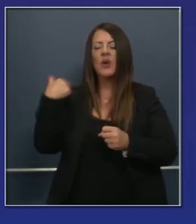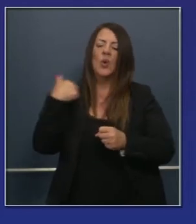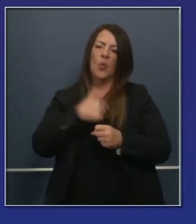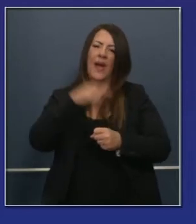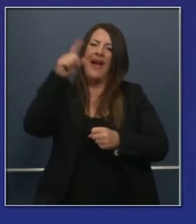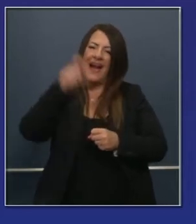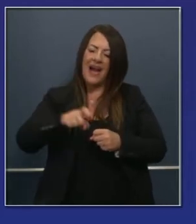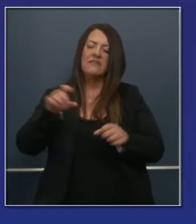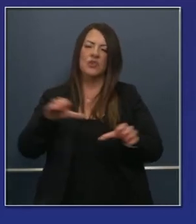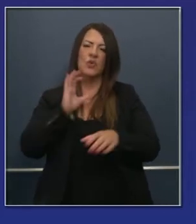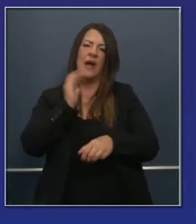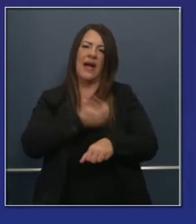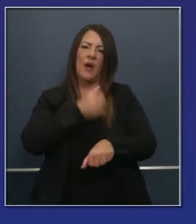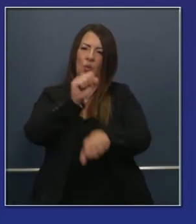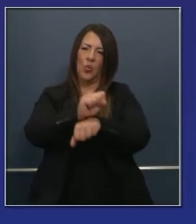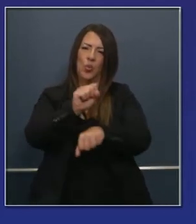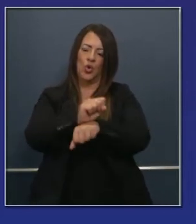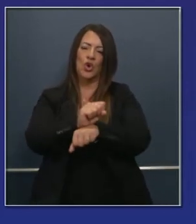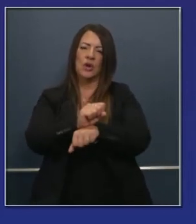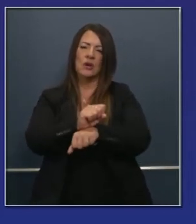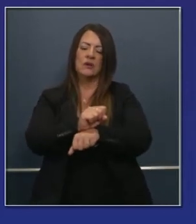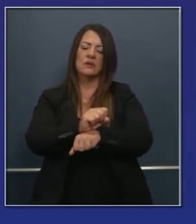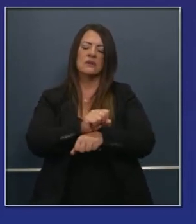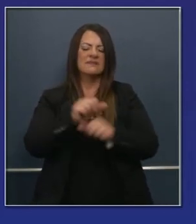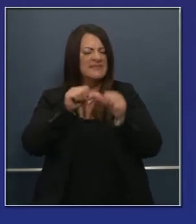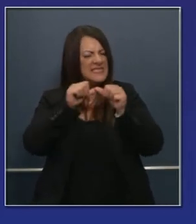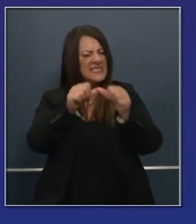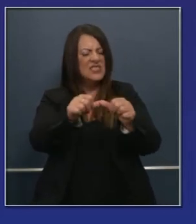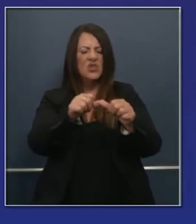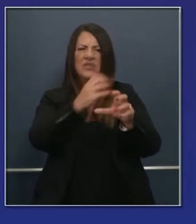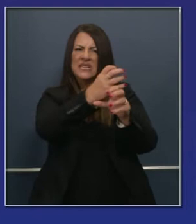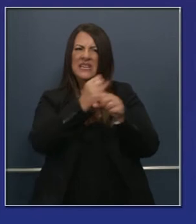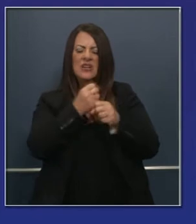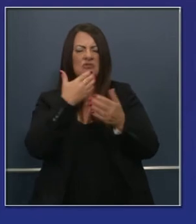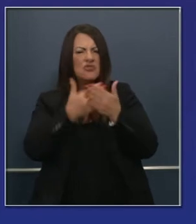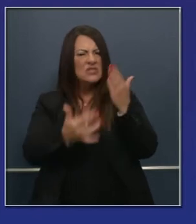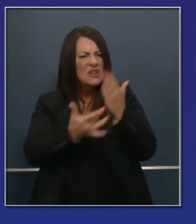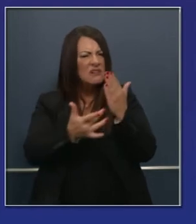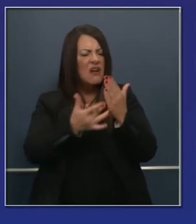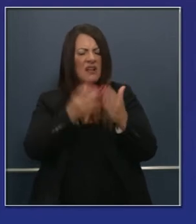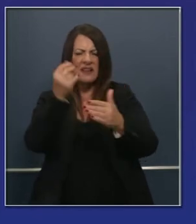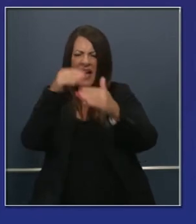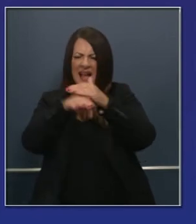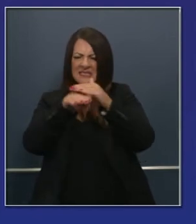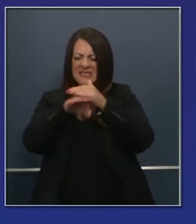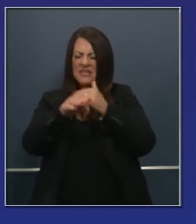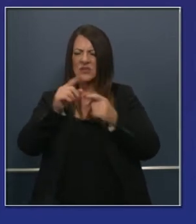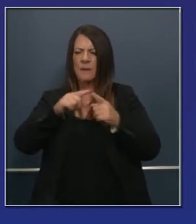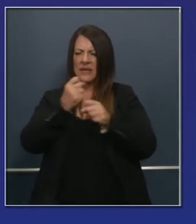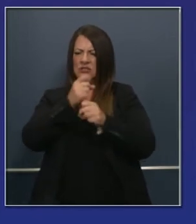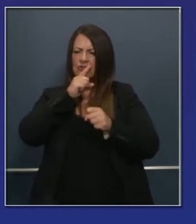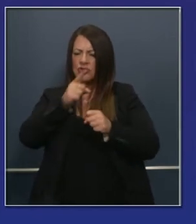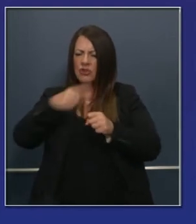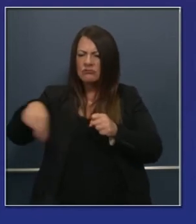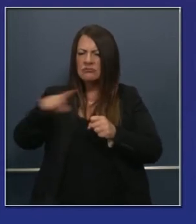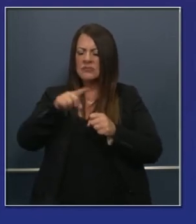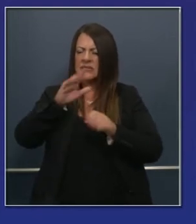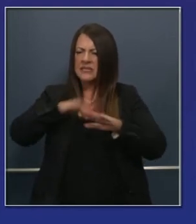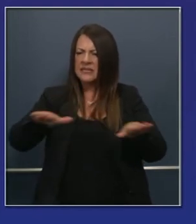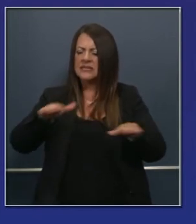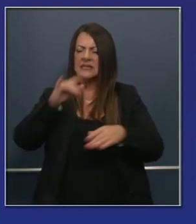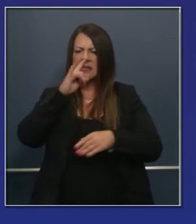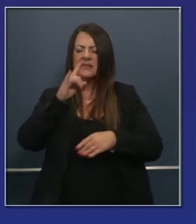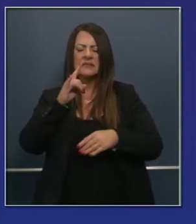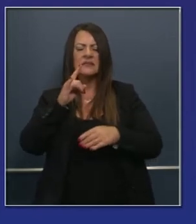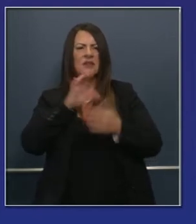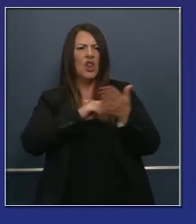trabajo que tenemos que hacer más ampliamente para apoyar y para procurar tecnología y acceso a la tecnología para cruzar esta brecha